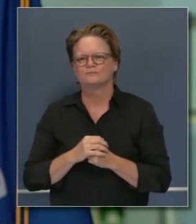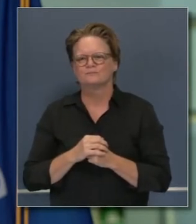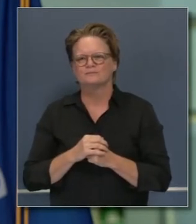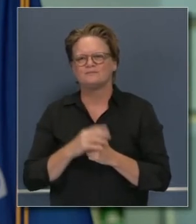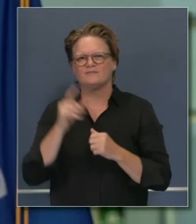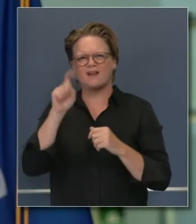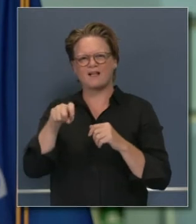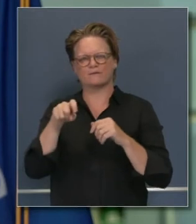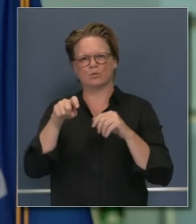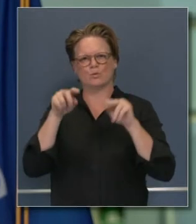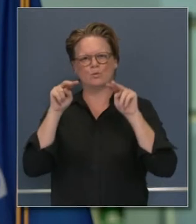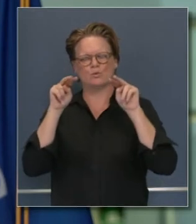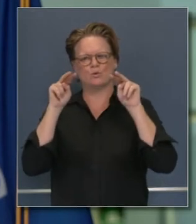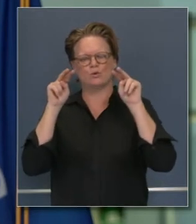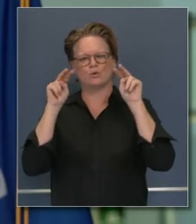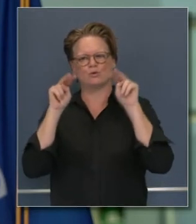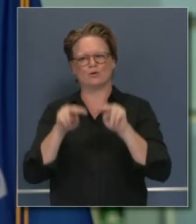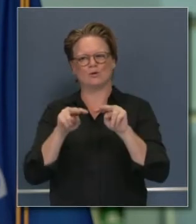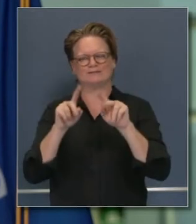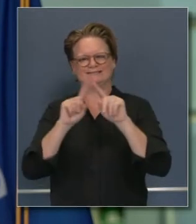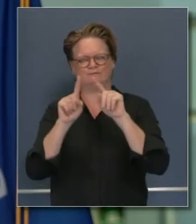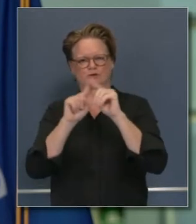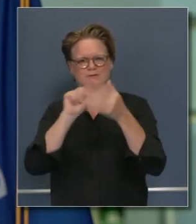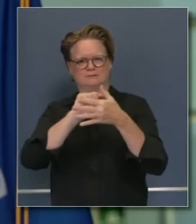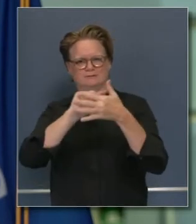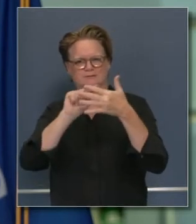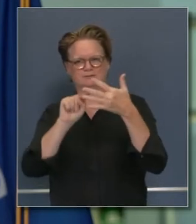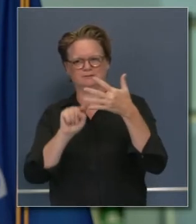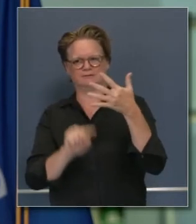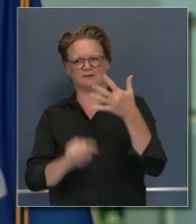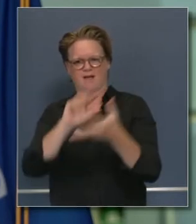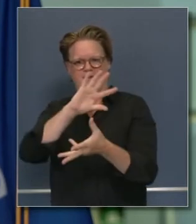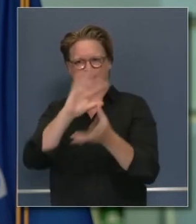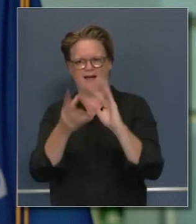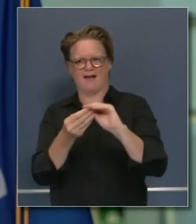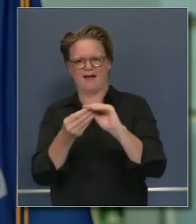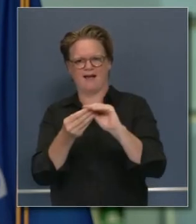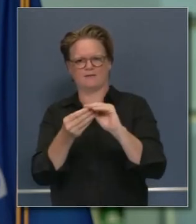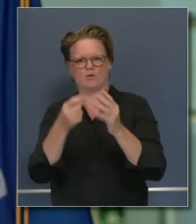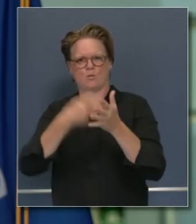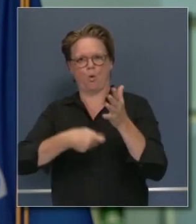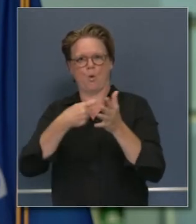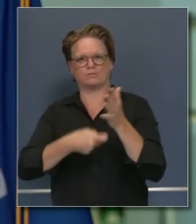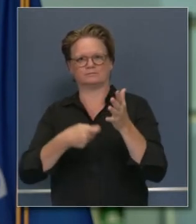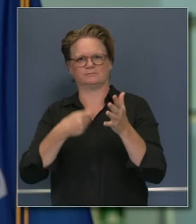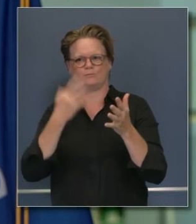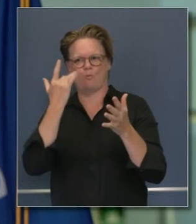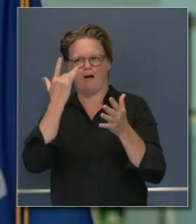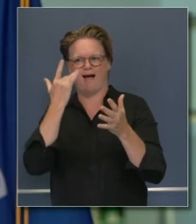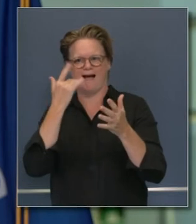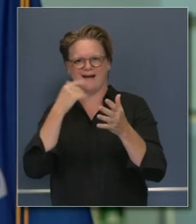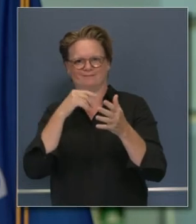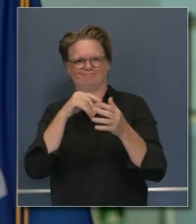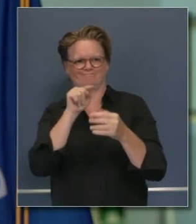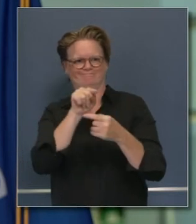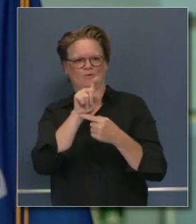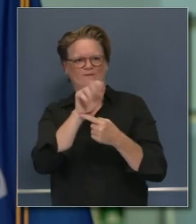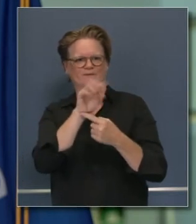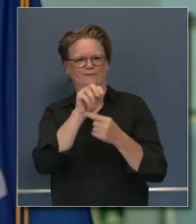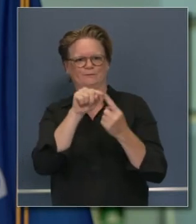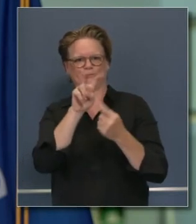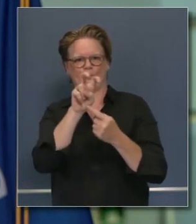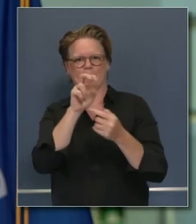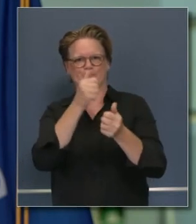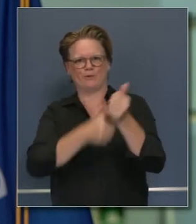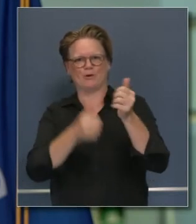el costo que incluye qué es lo que impulsa estos costos hablaremos de esto por días y semanas por